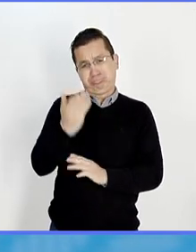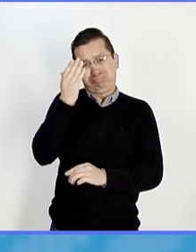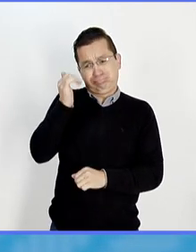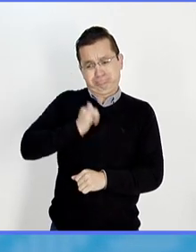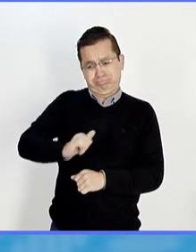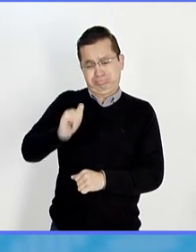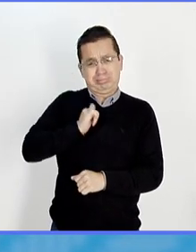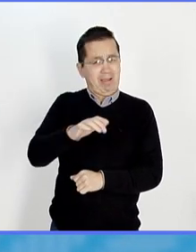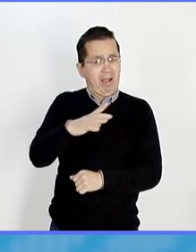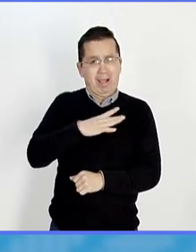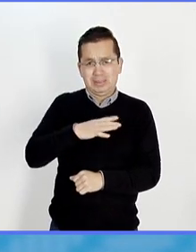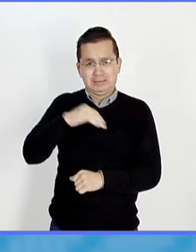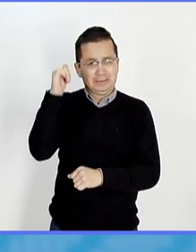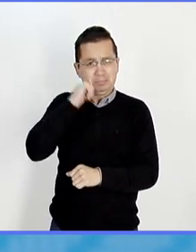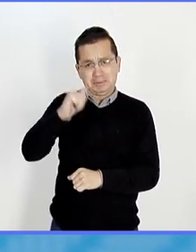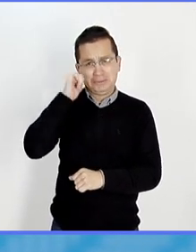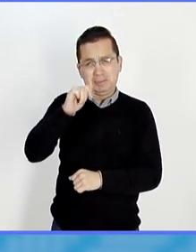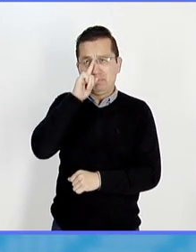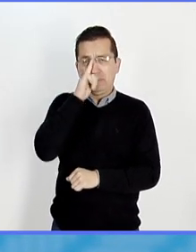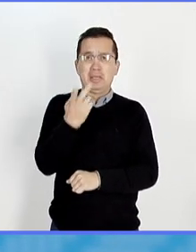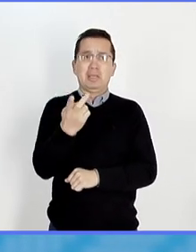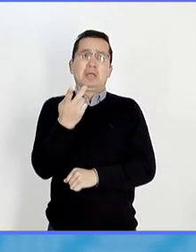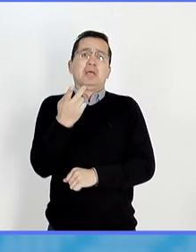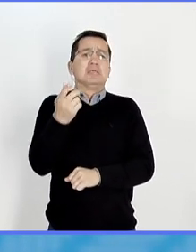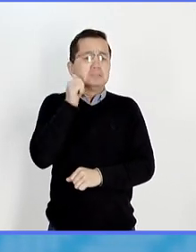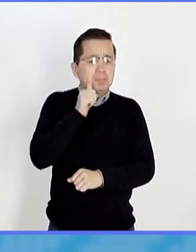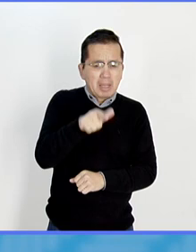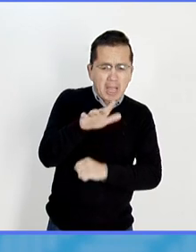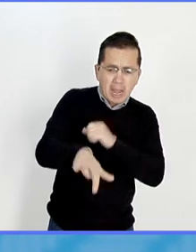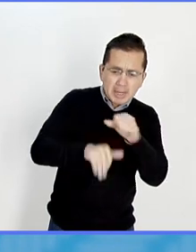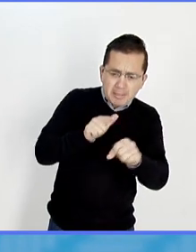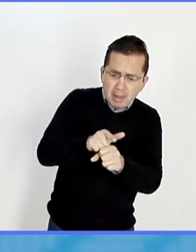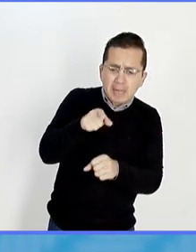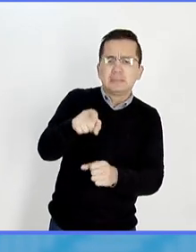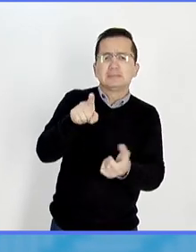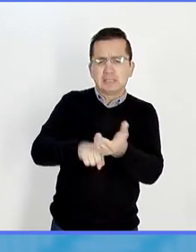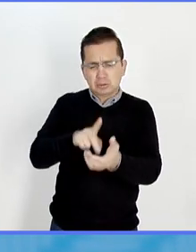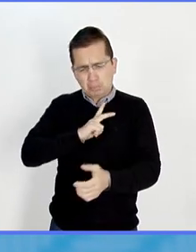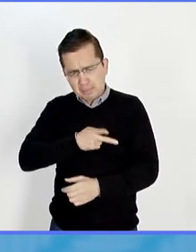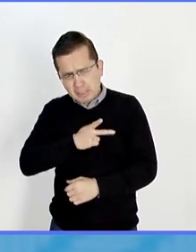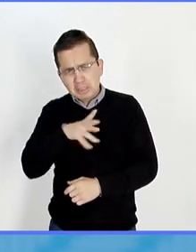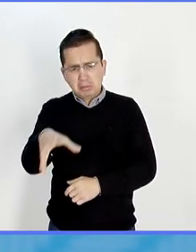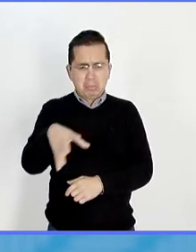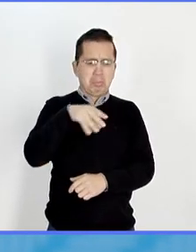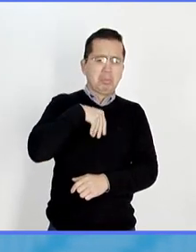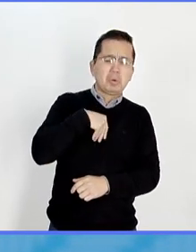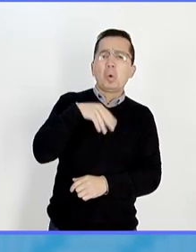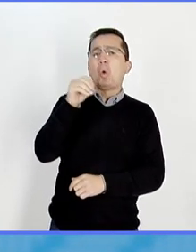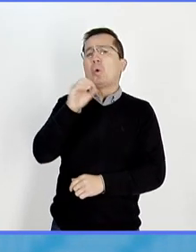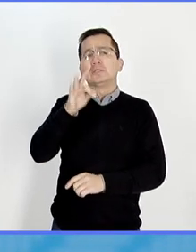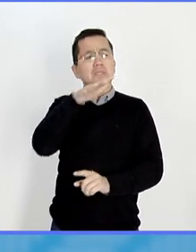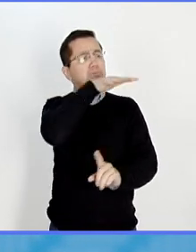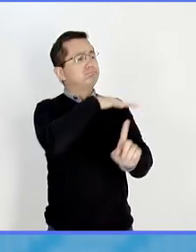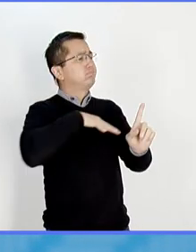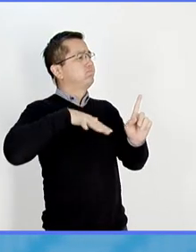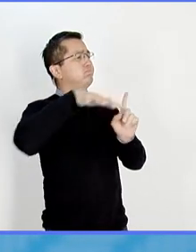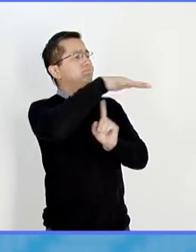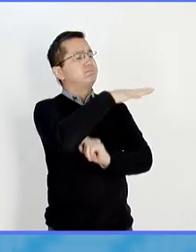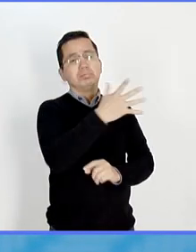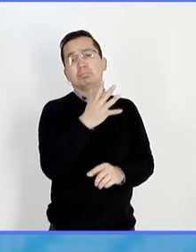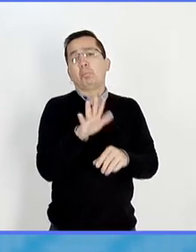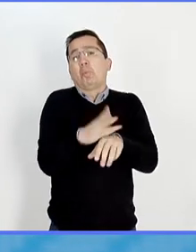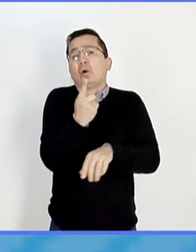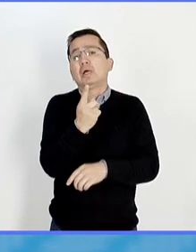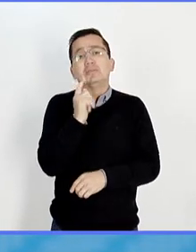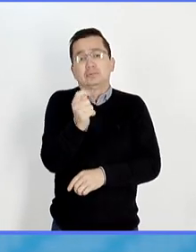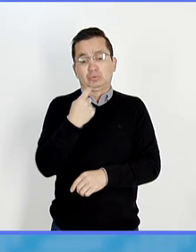con este contacto entre animales y personas, sabemos también, lo hemos mencionado aquí en distintos momentos, el medio ambiente y el impacto que los humanos tenemos